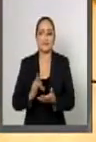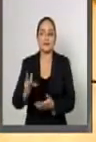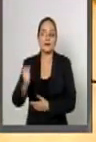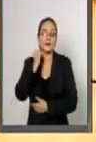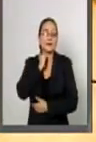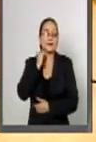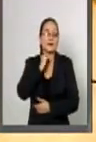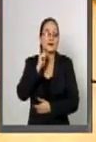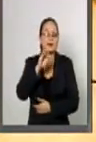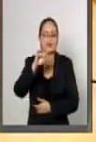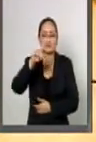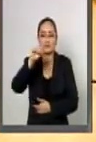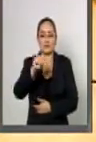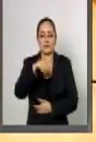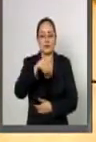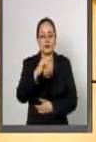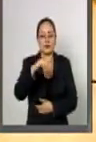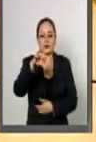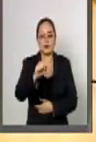senador Fernando Mayanz Canabal